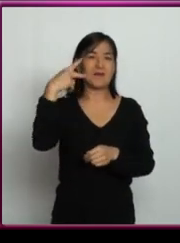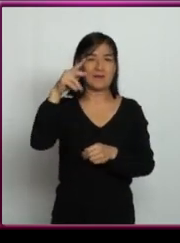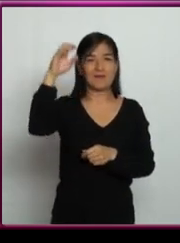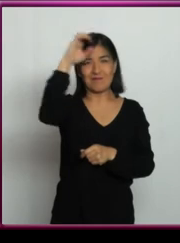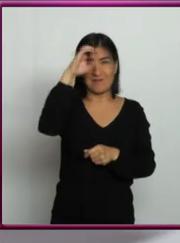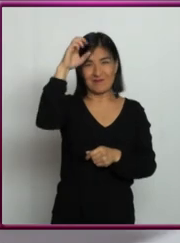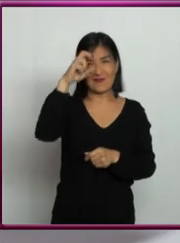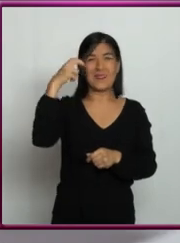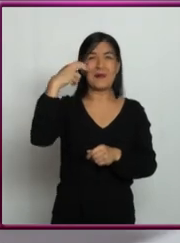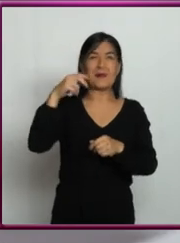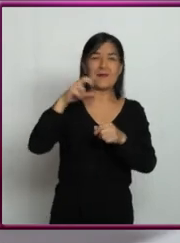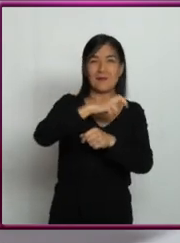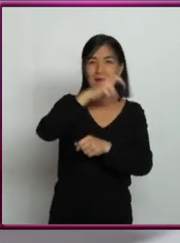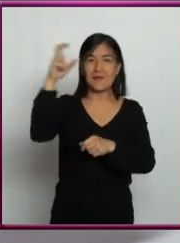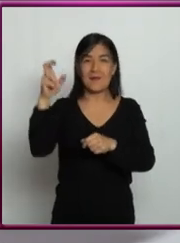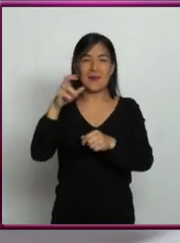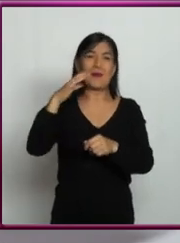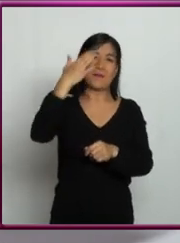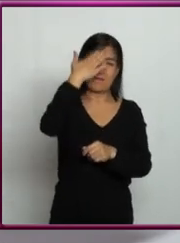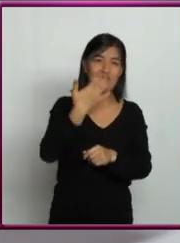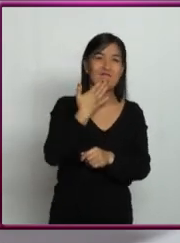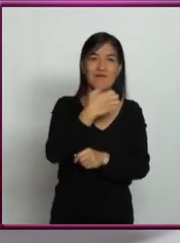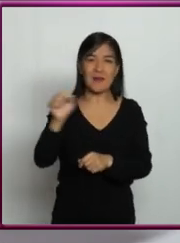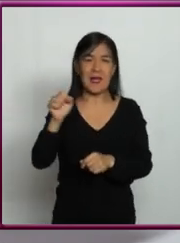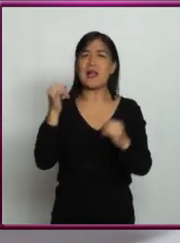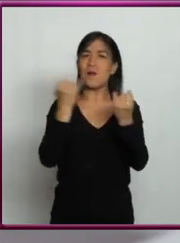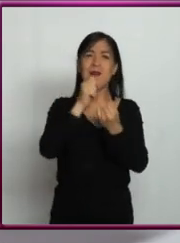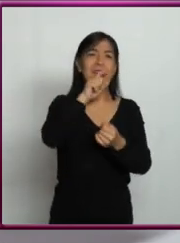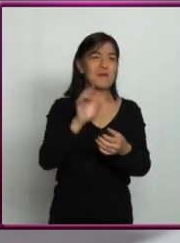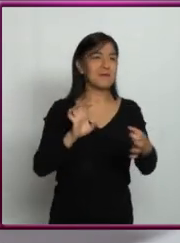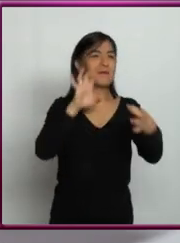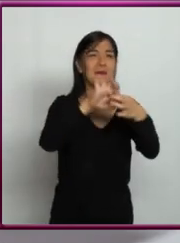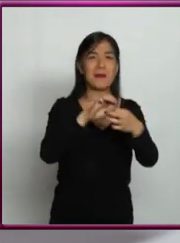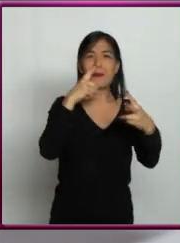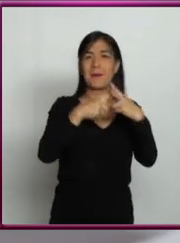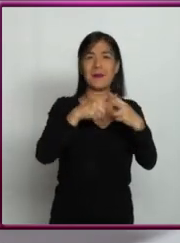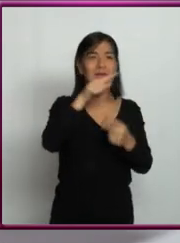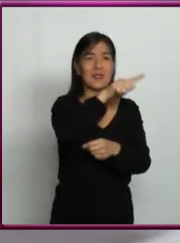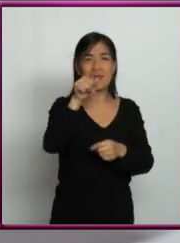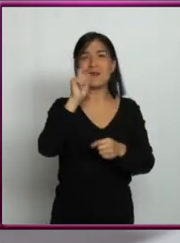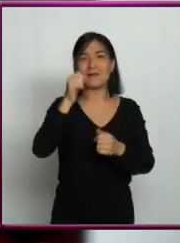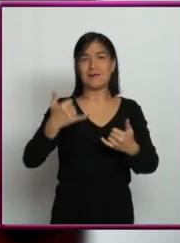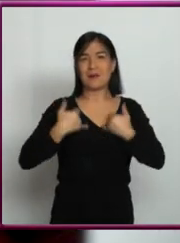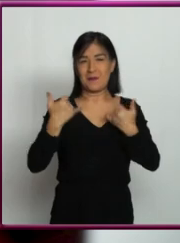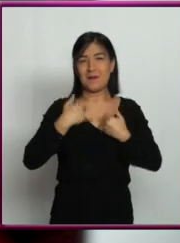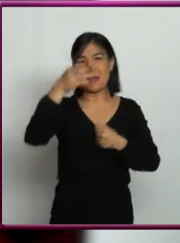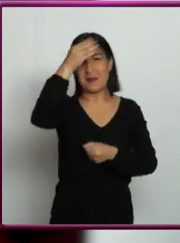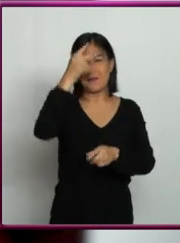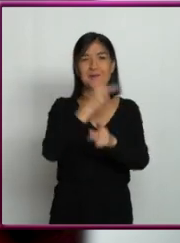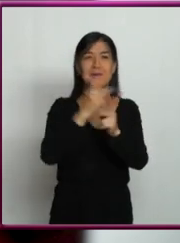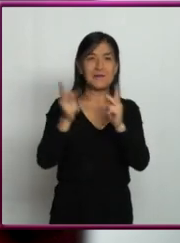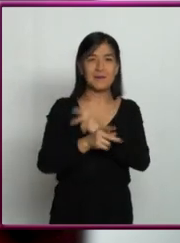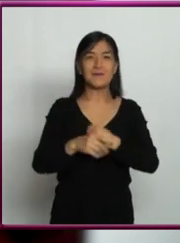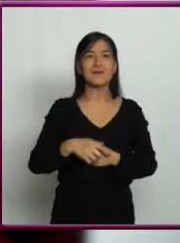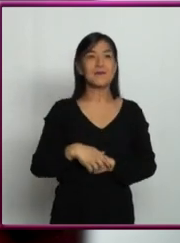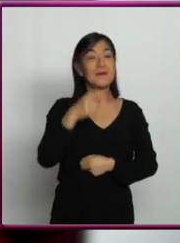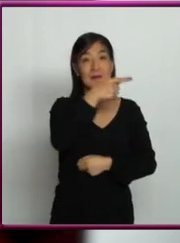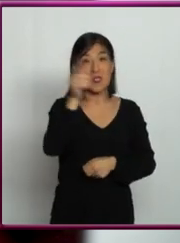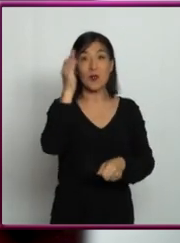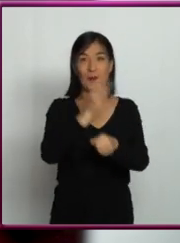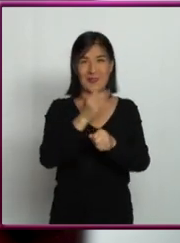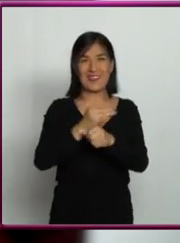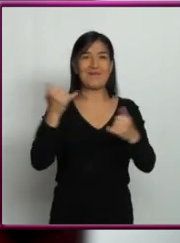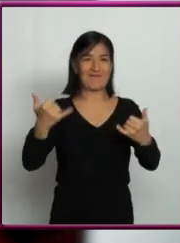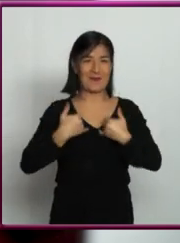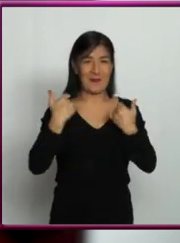profesionales con las matemáticas que los chavos están aprendiendo en las prepas. Y si hay chavos que nos están viendo